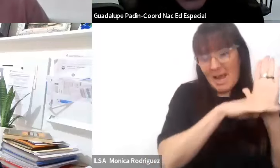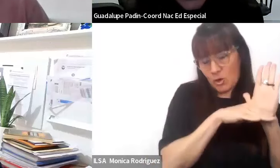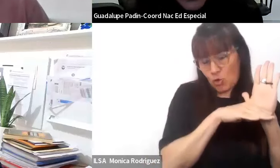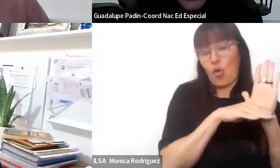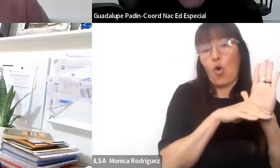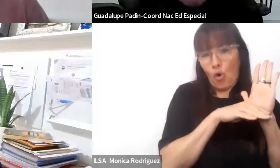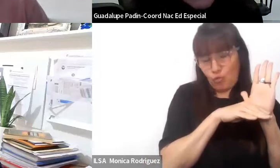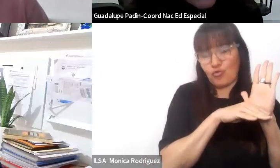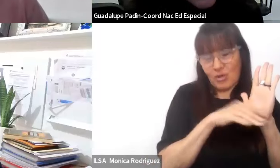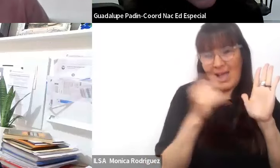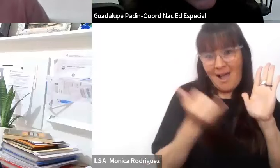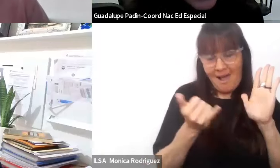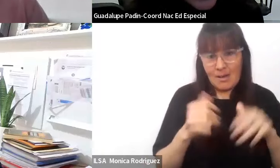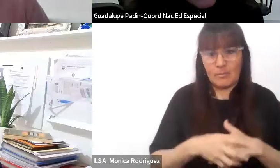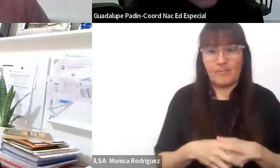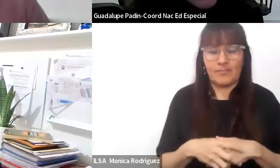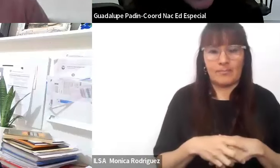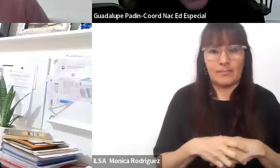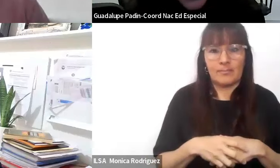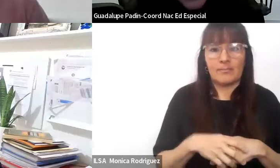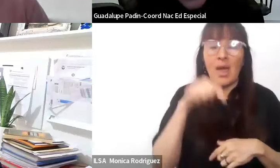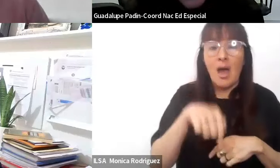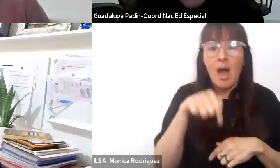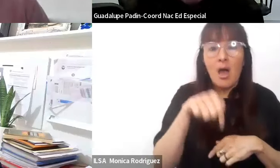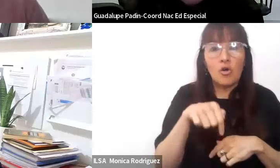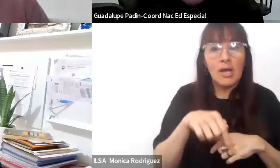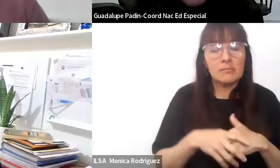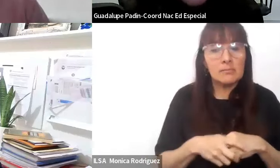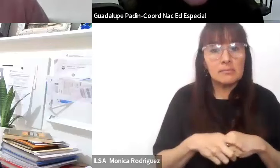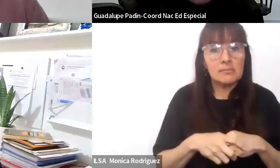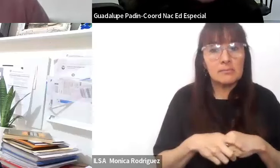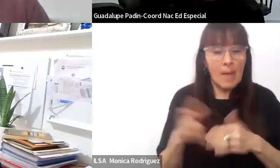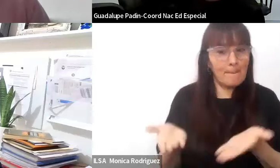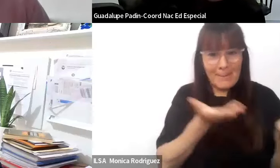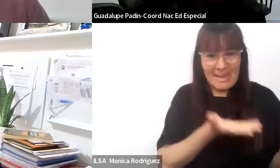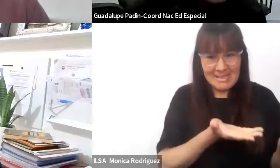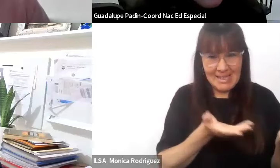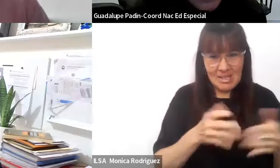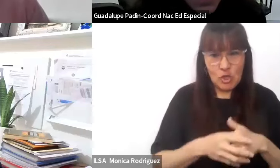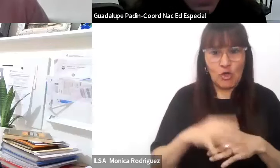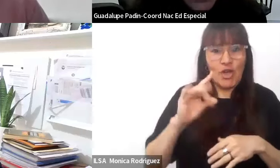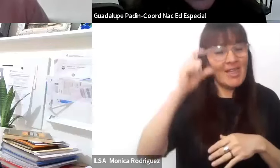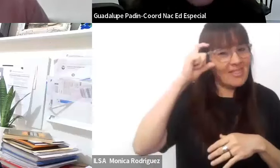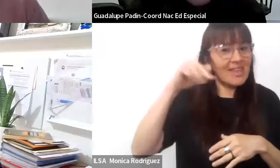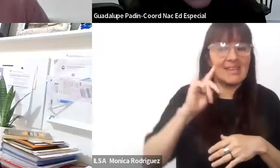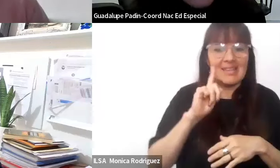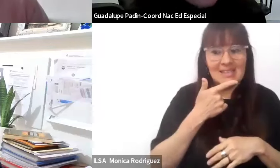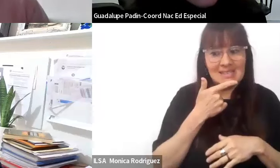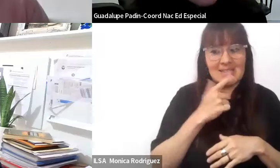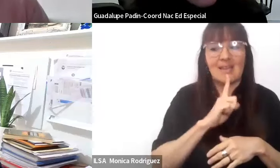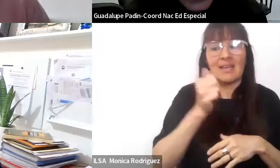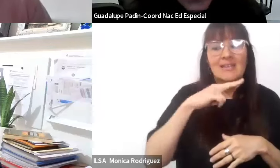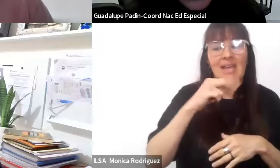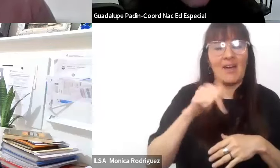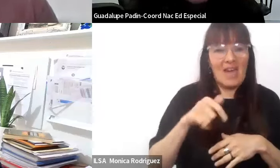uno contamos. Paso, entonces, ahora sí, a presentar a Denis Staván, que es doctor en